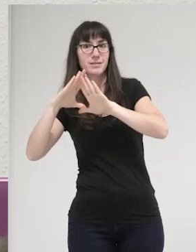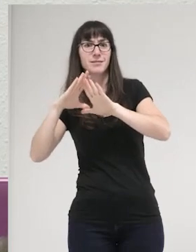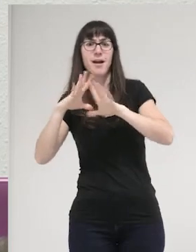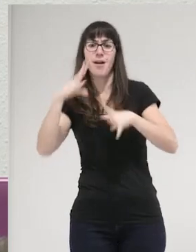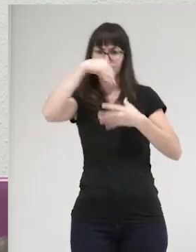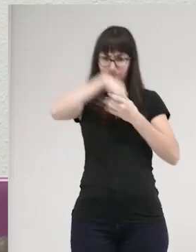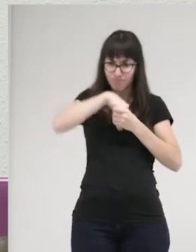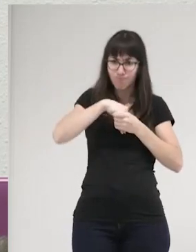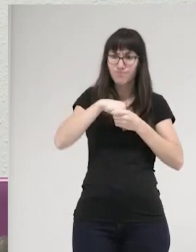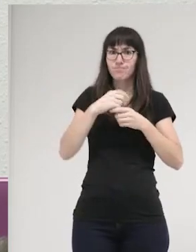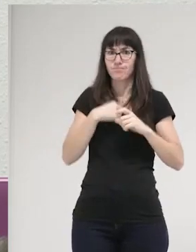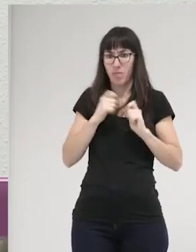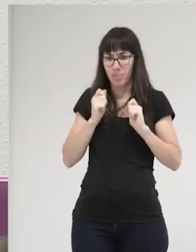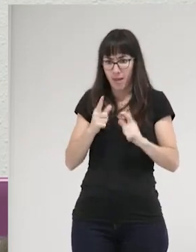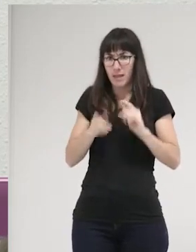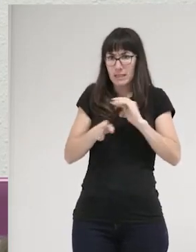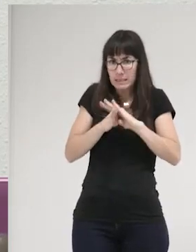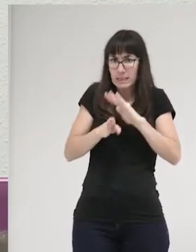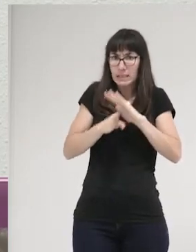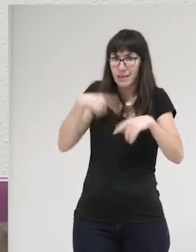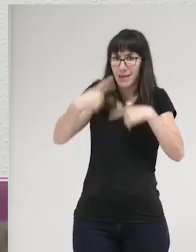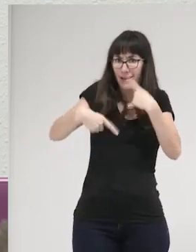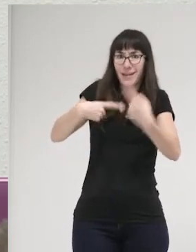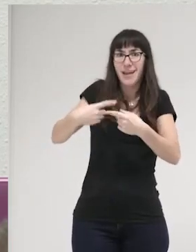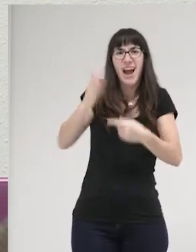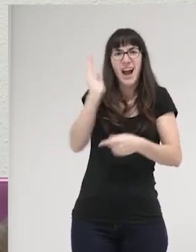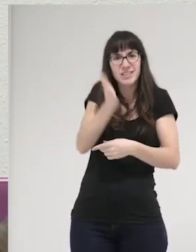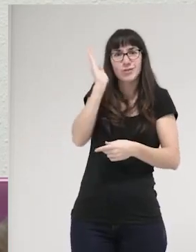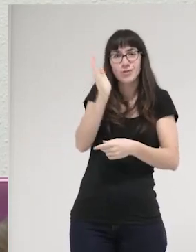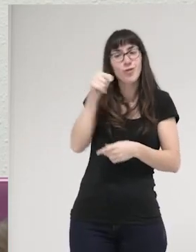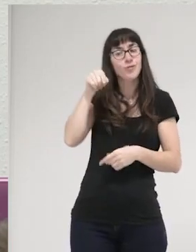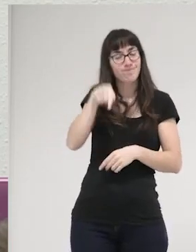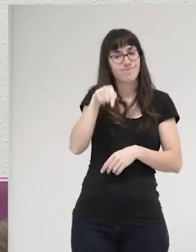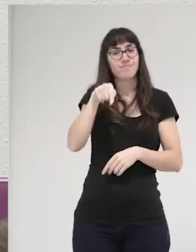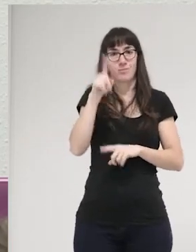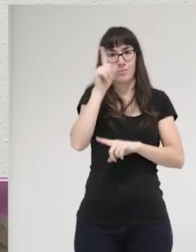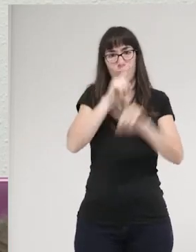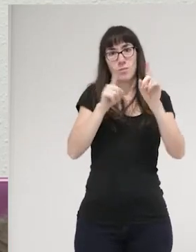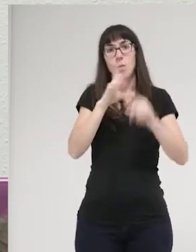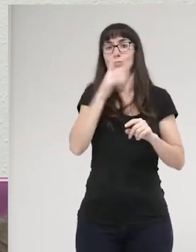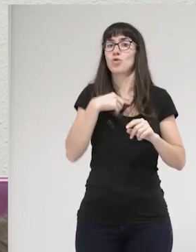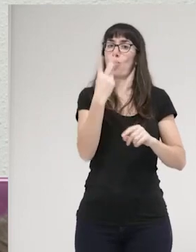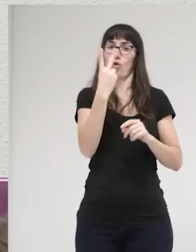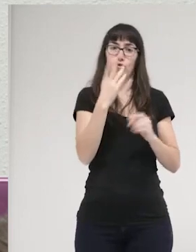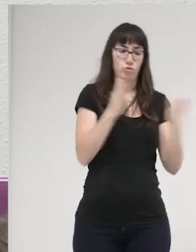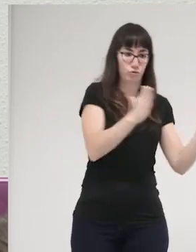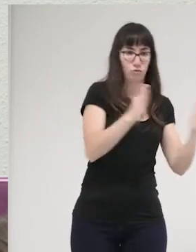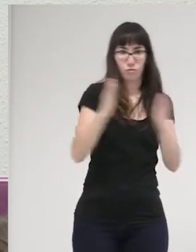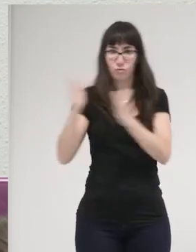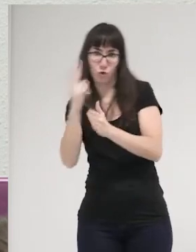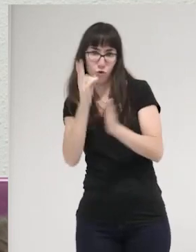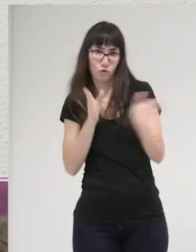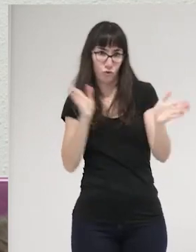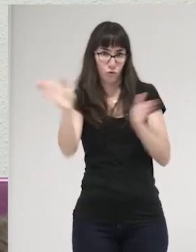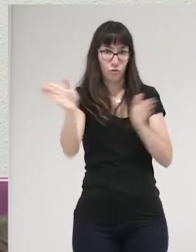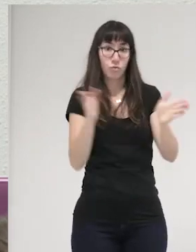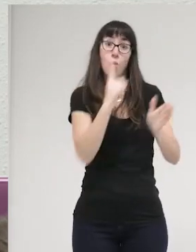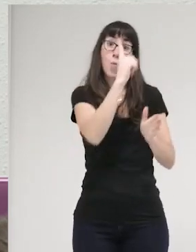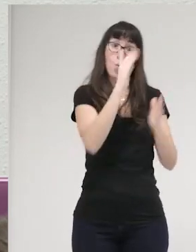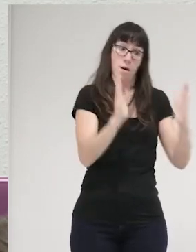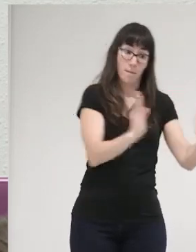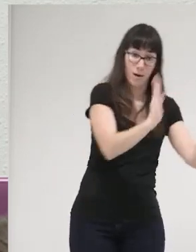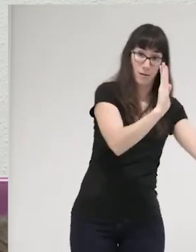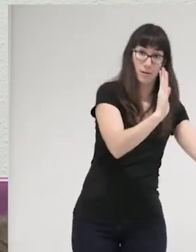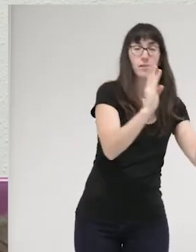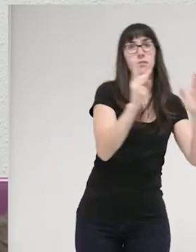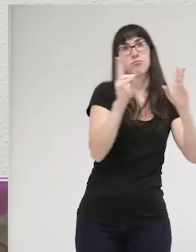alimentando esas lógicas del castigo. Por lo tanto, hoy voy a intentar ir en esas dos vertientes. Por una parte, lo que sería,